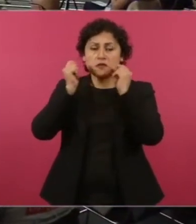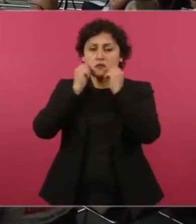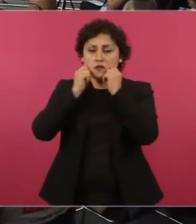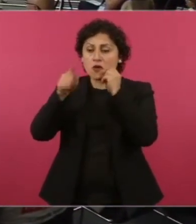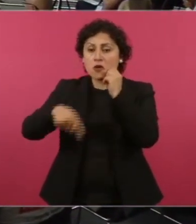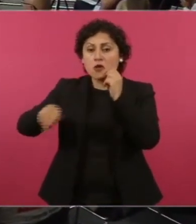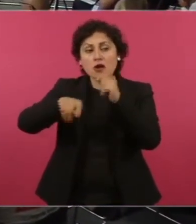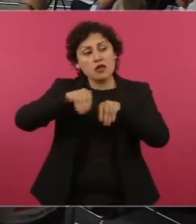México.